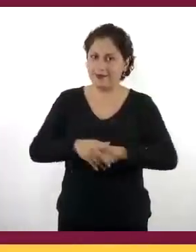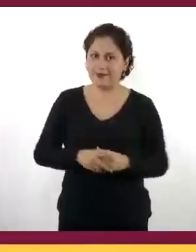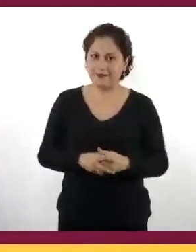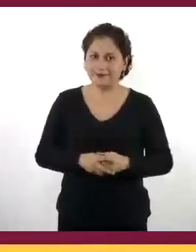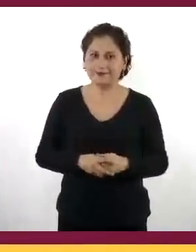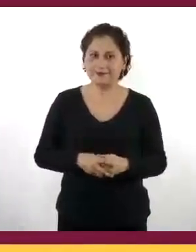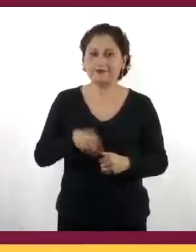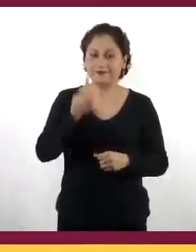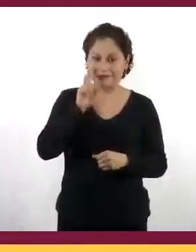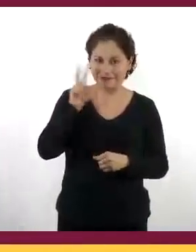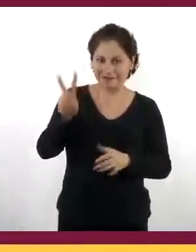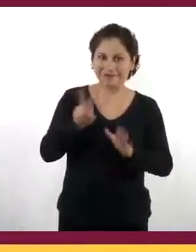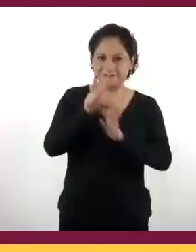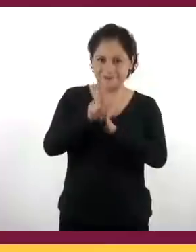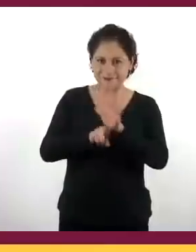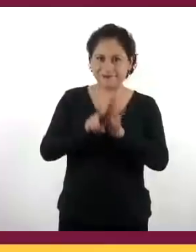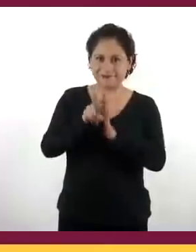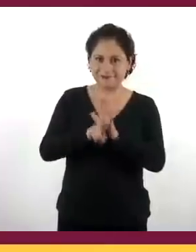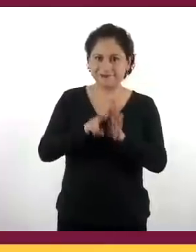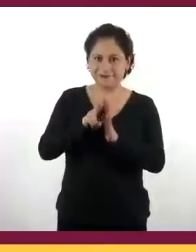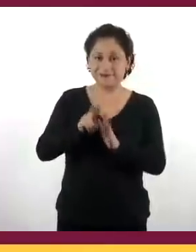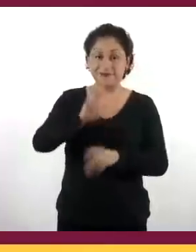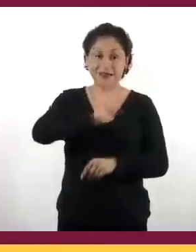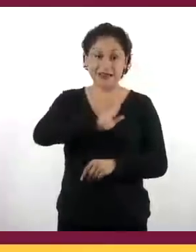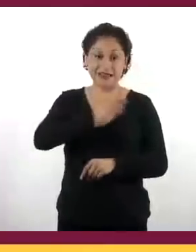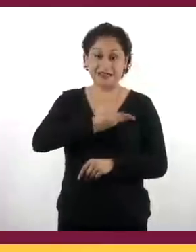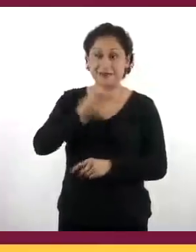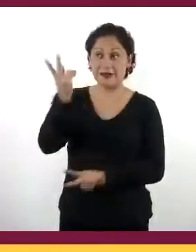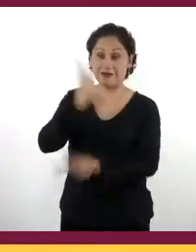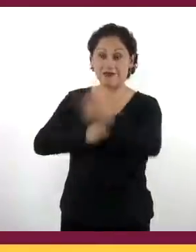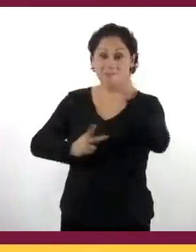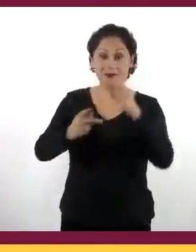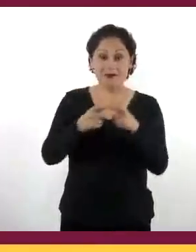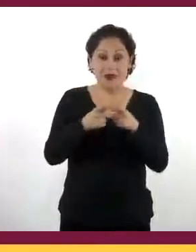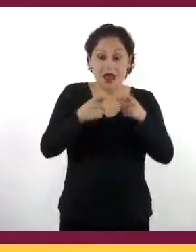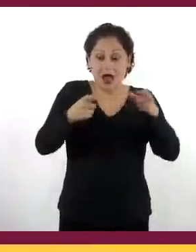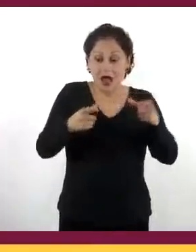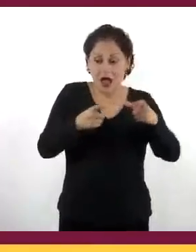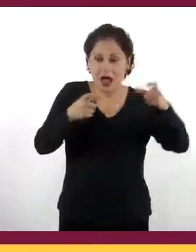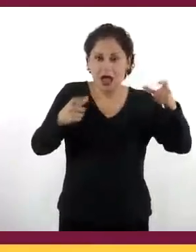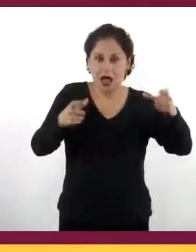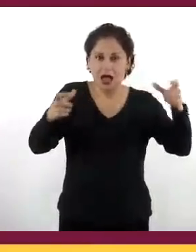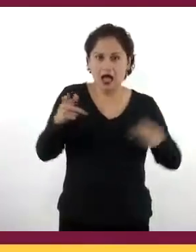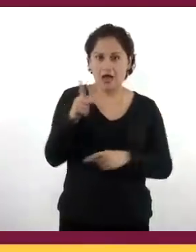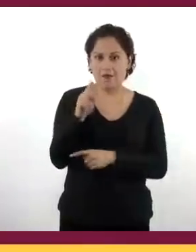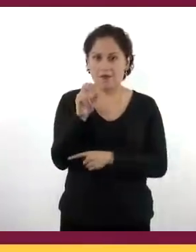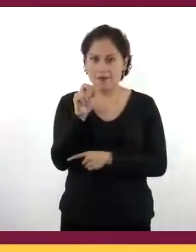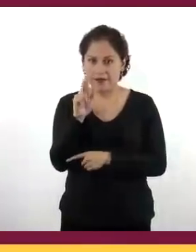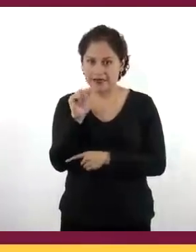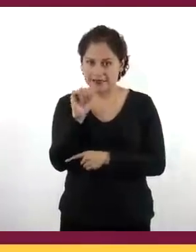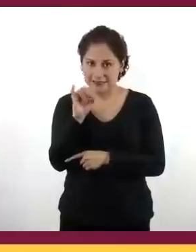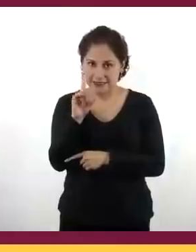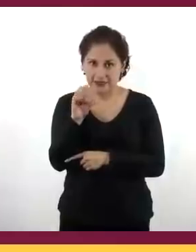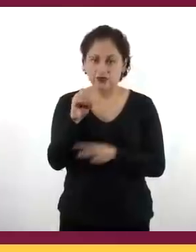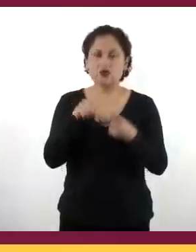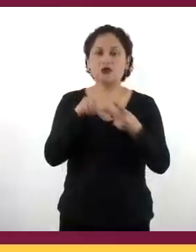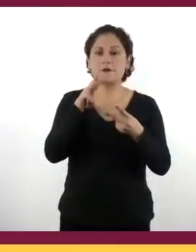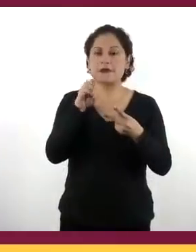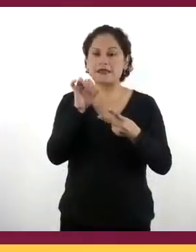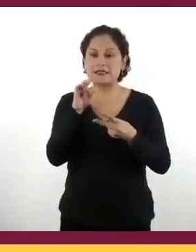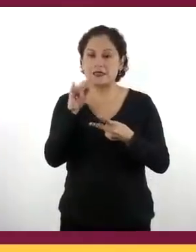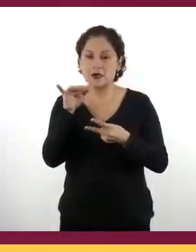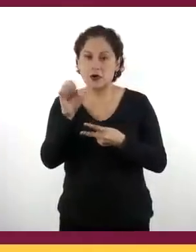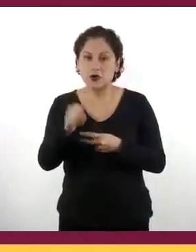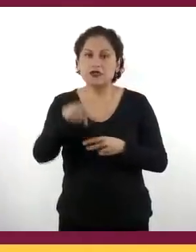pudieron observar en el video, la expansión española a través de presidios y misiones en el norte de la Nueva España tuvo